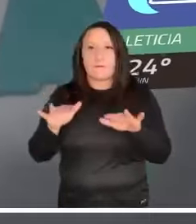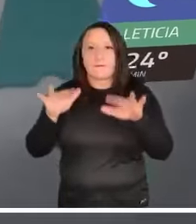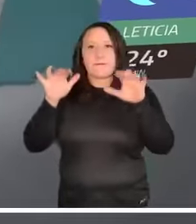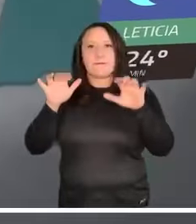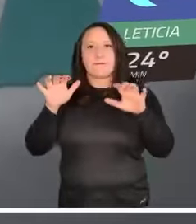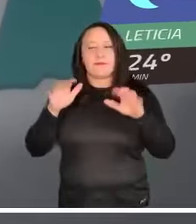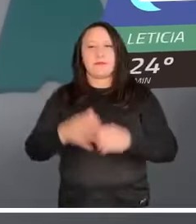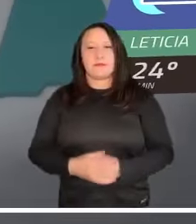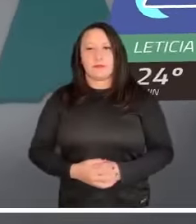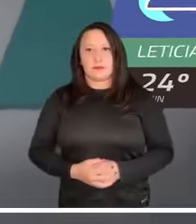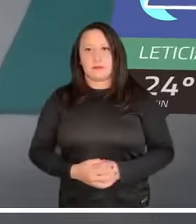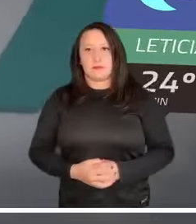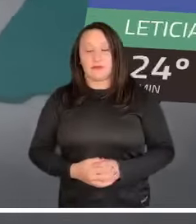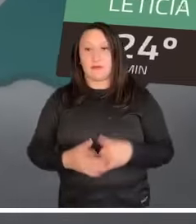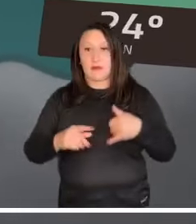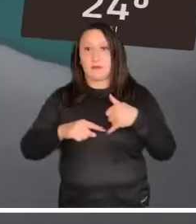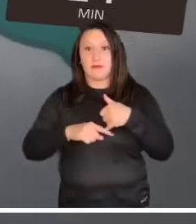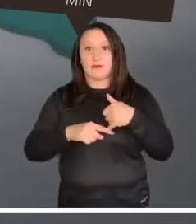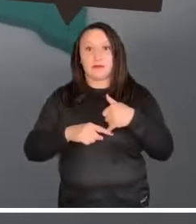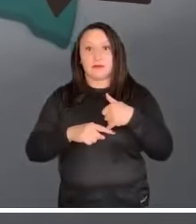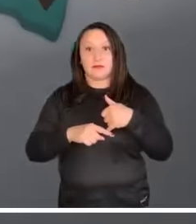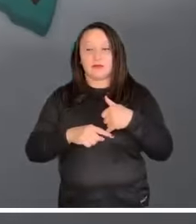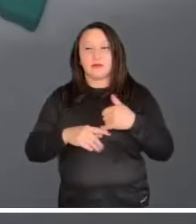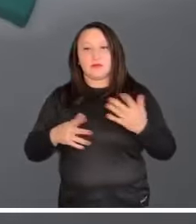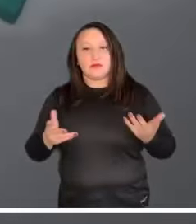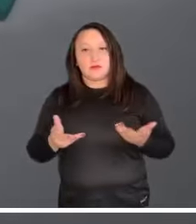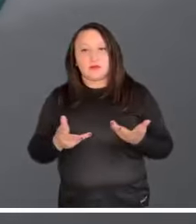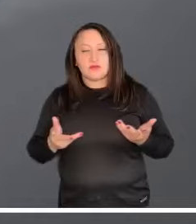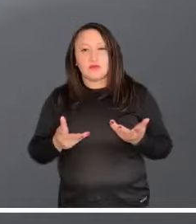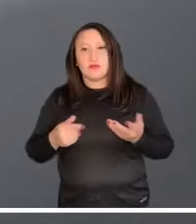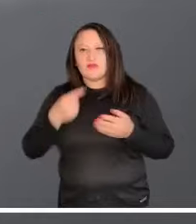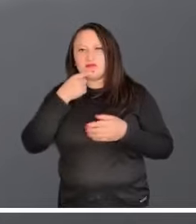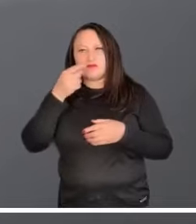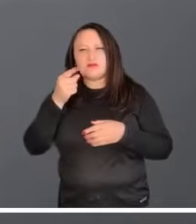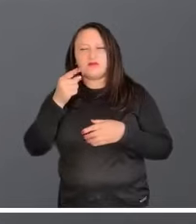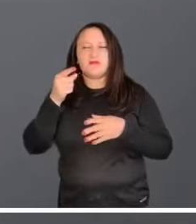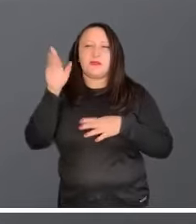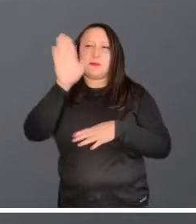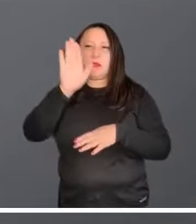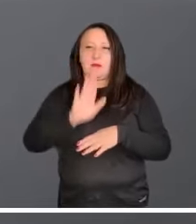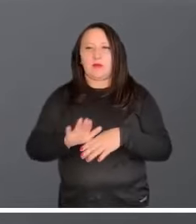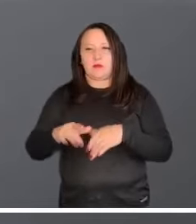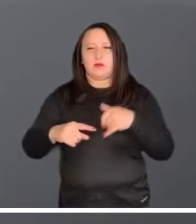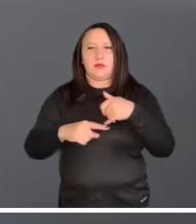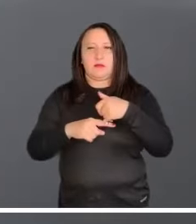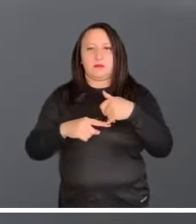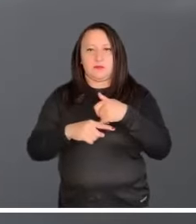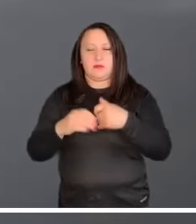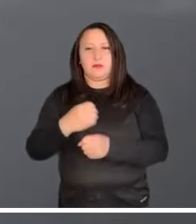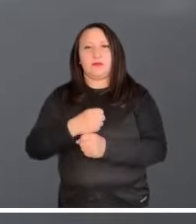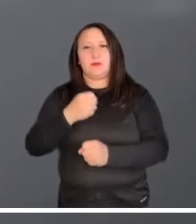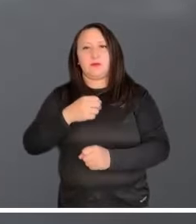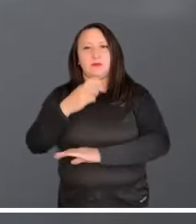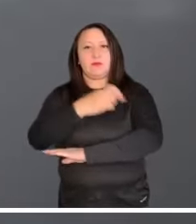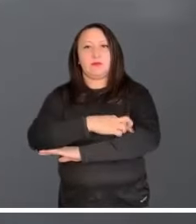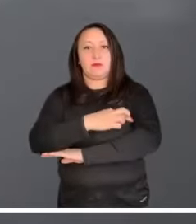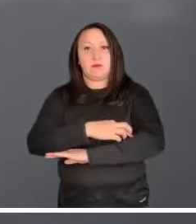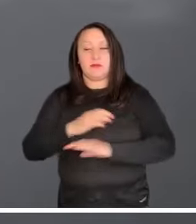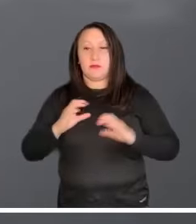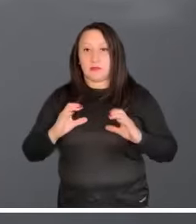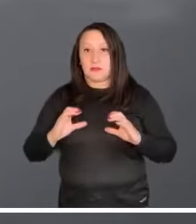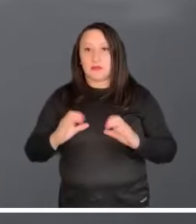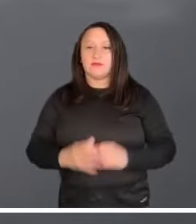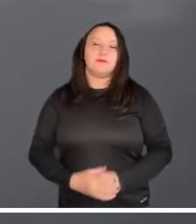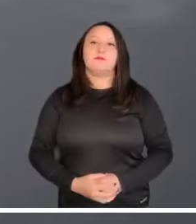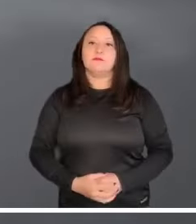llanos. En la Amazonía se proyectan chubascos nocturnos en los departamentos de Amazonas, Baupés, Putumayo y Caquita.